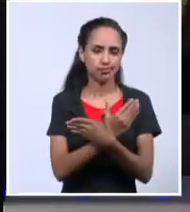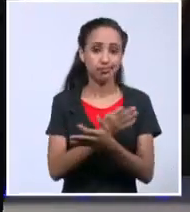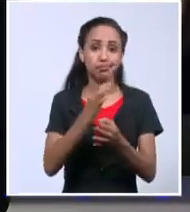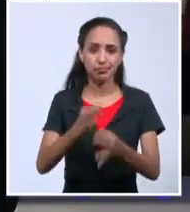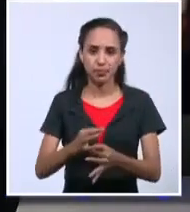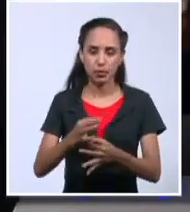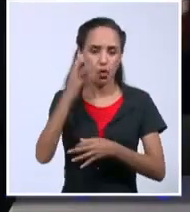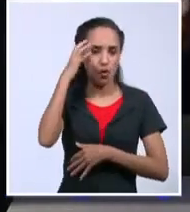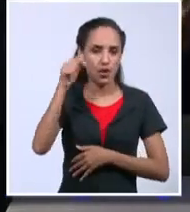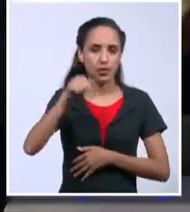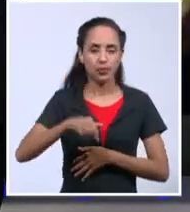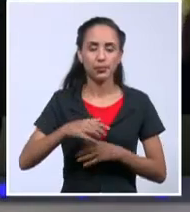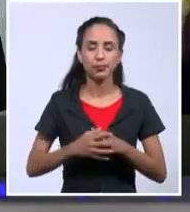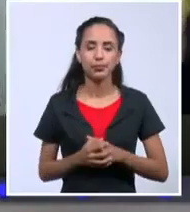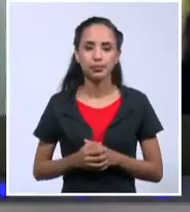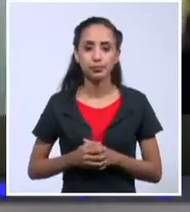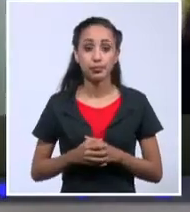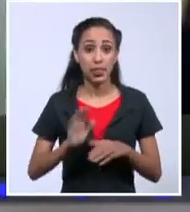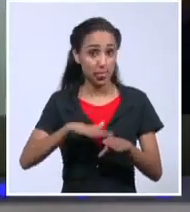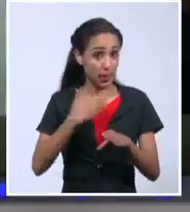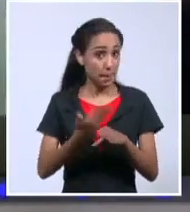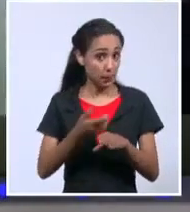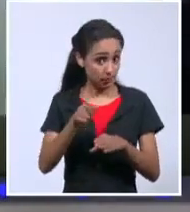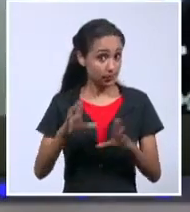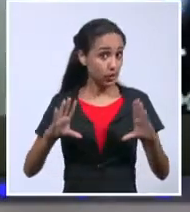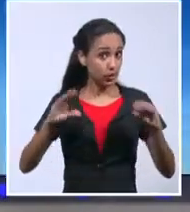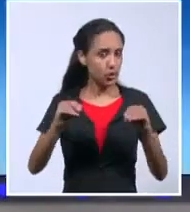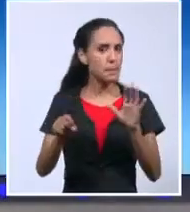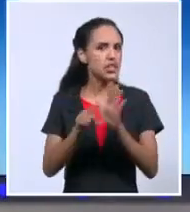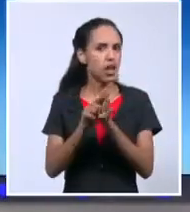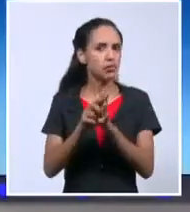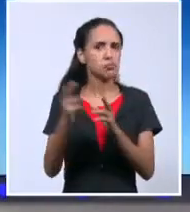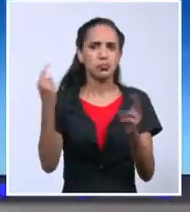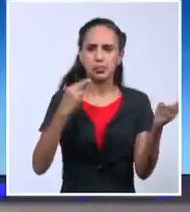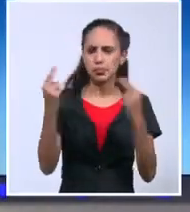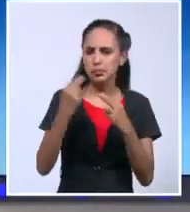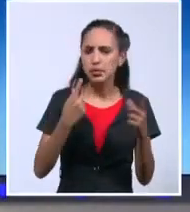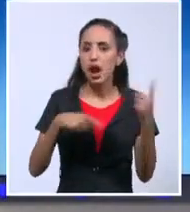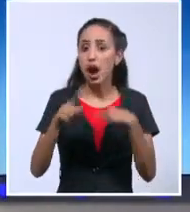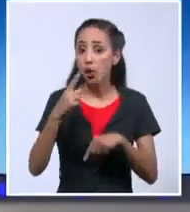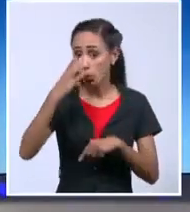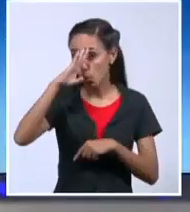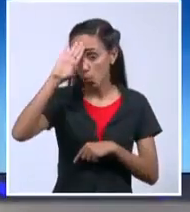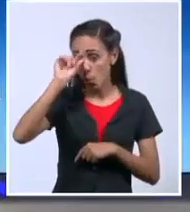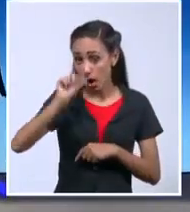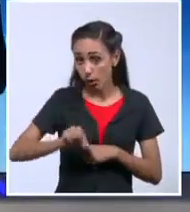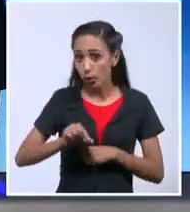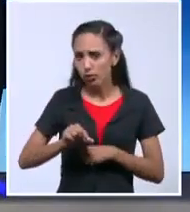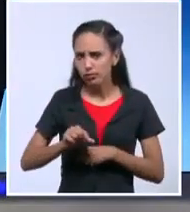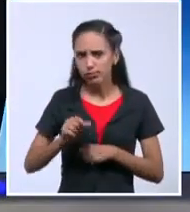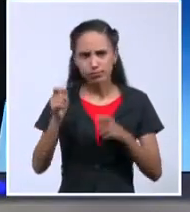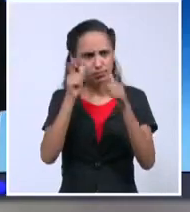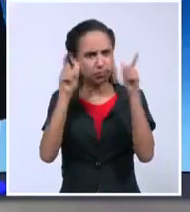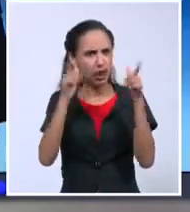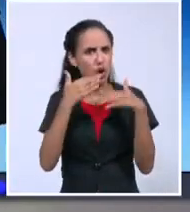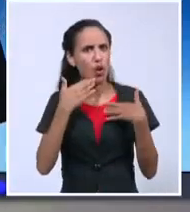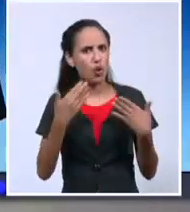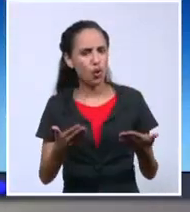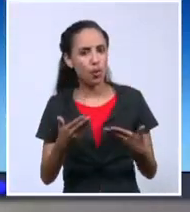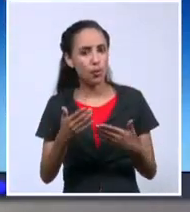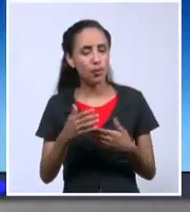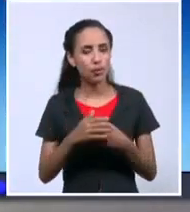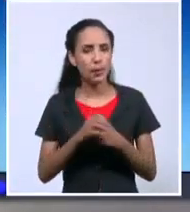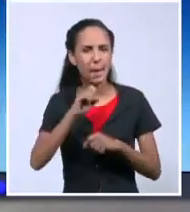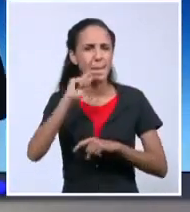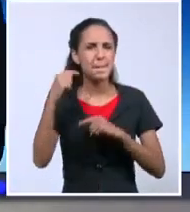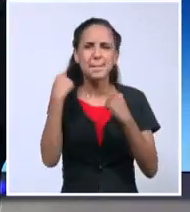Miren, ¿qué pasó? Después de aquella noche me comenzaron a escribir no pocos cubanos, alarmados con esa idea. Y sobre todo